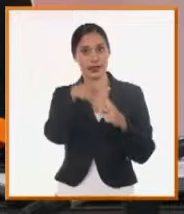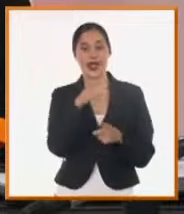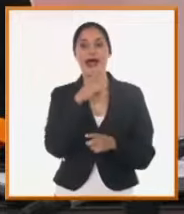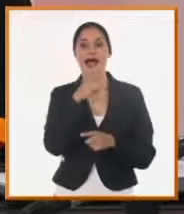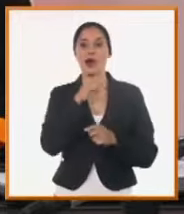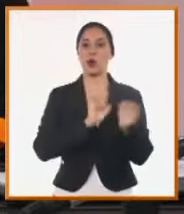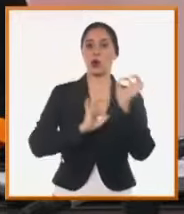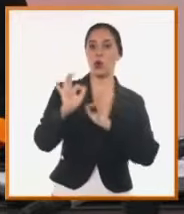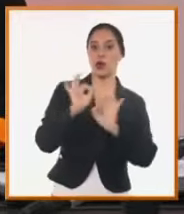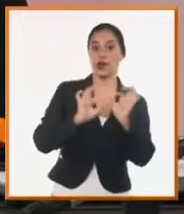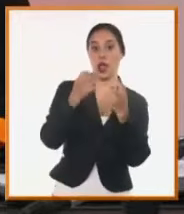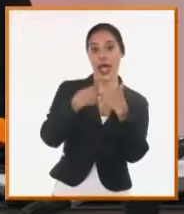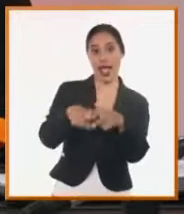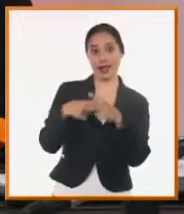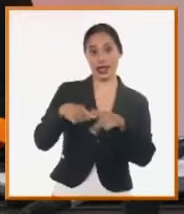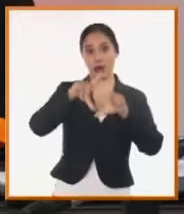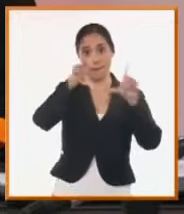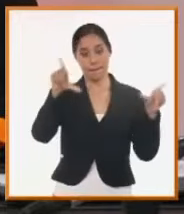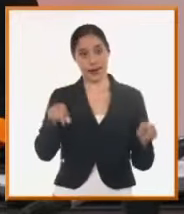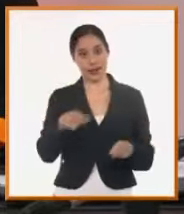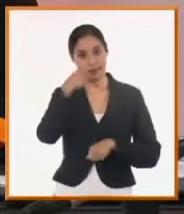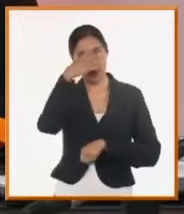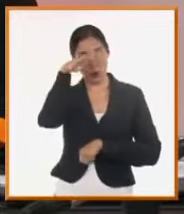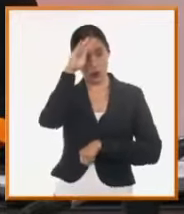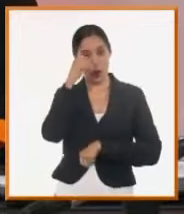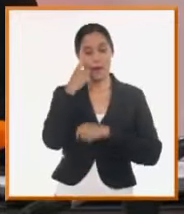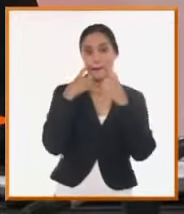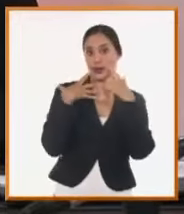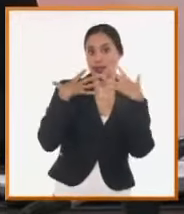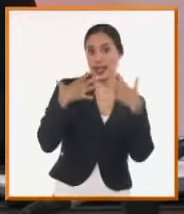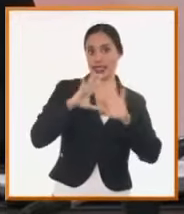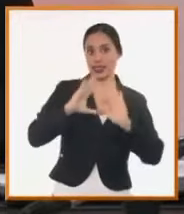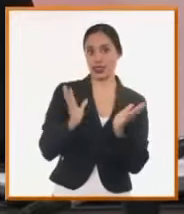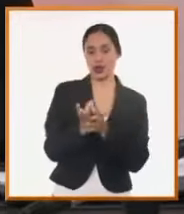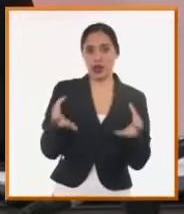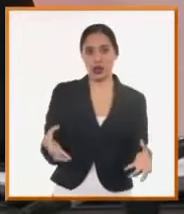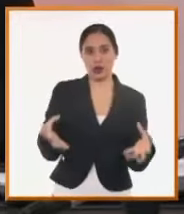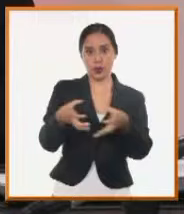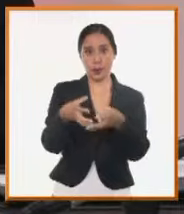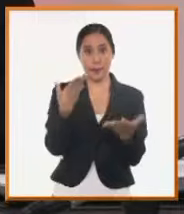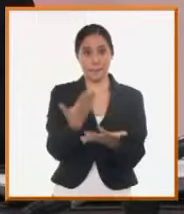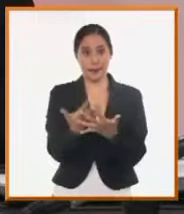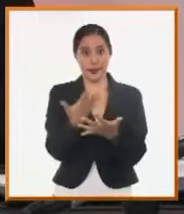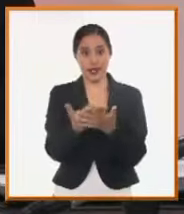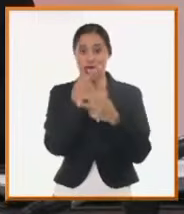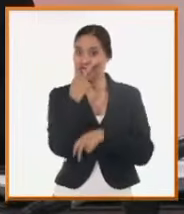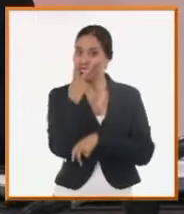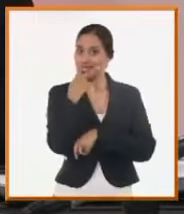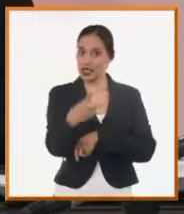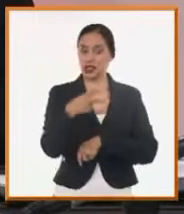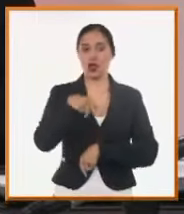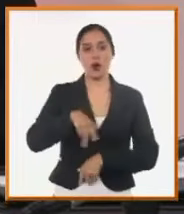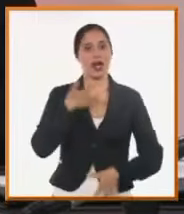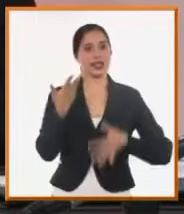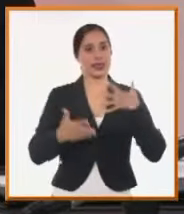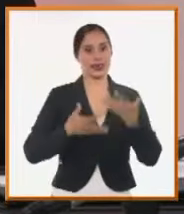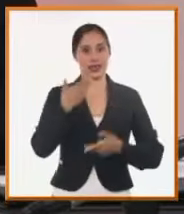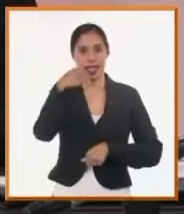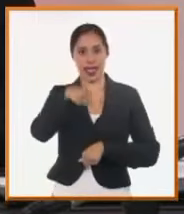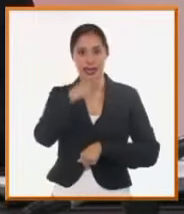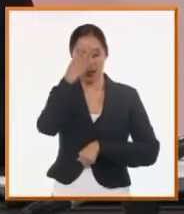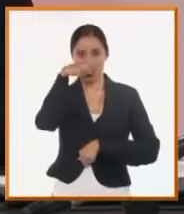cenamiento en nuestro país. Una mirada desde el grupo empresarial que atiende estas actividades en Cuba y que